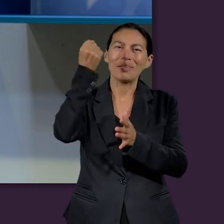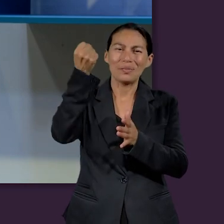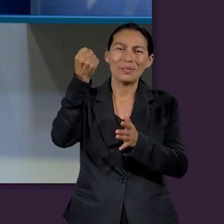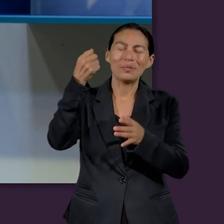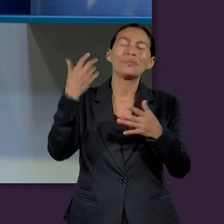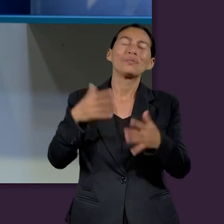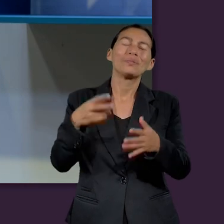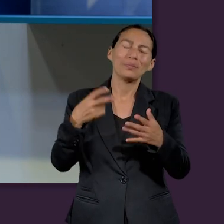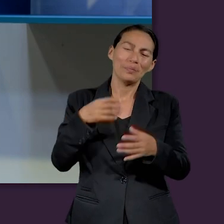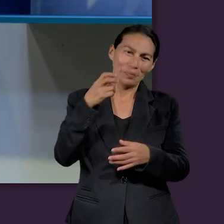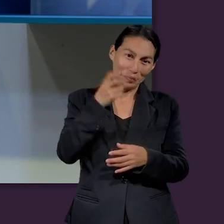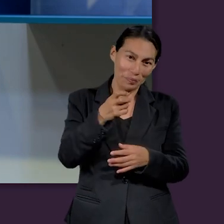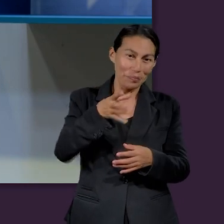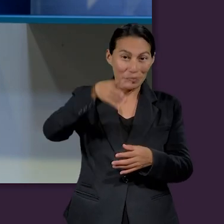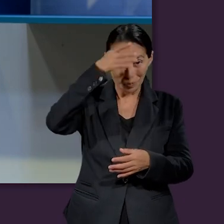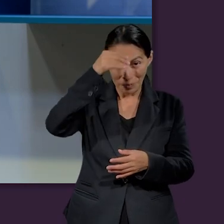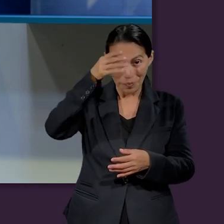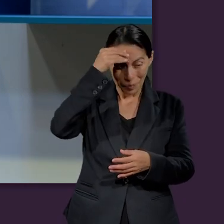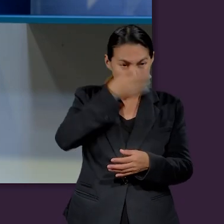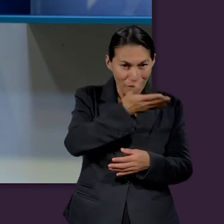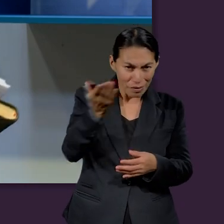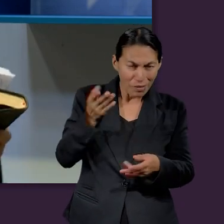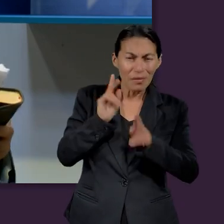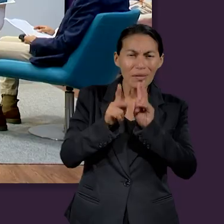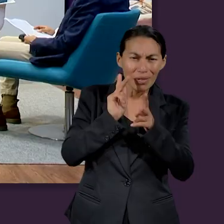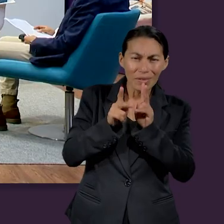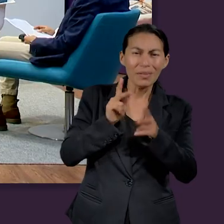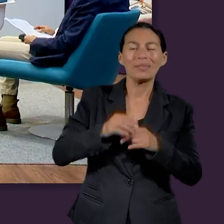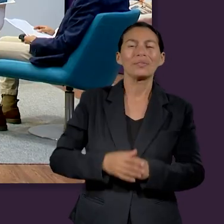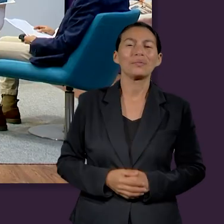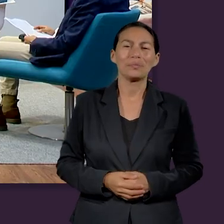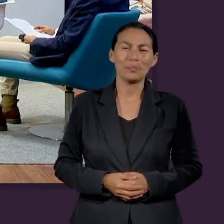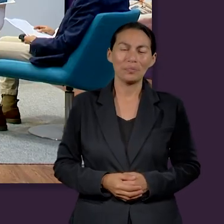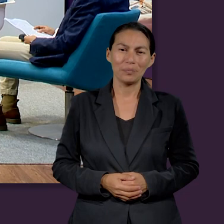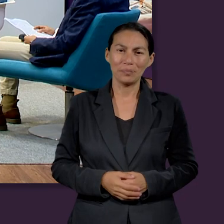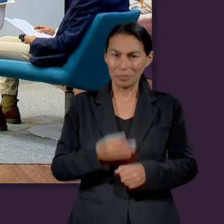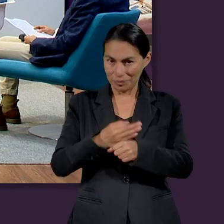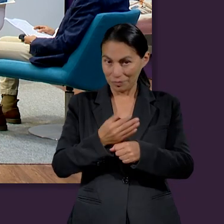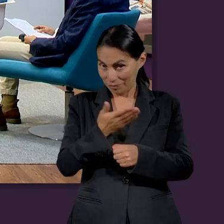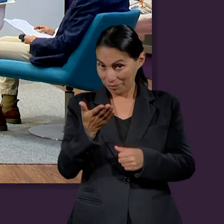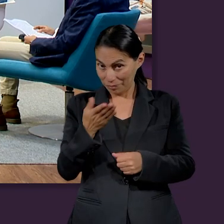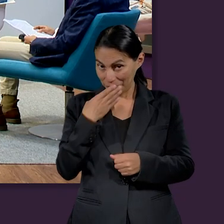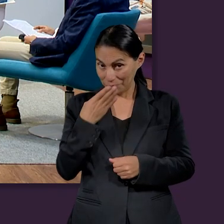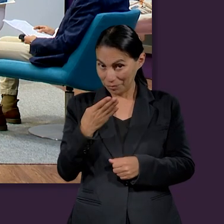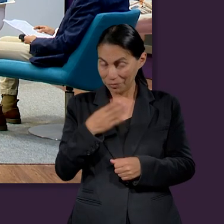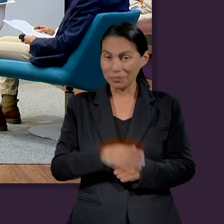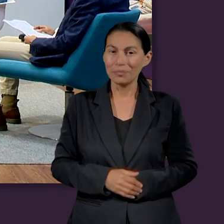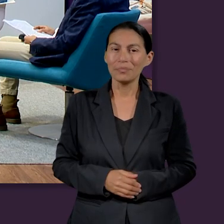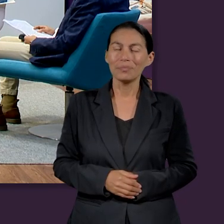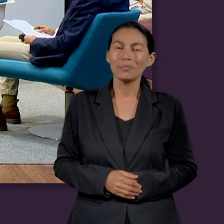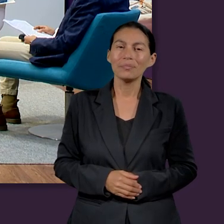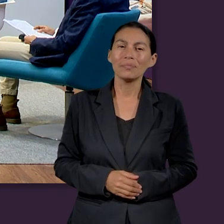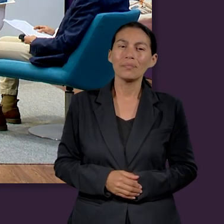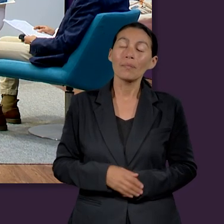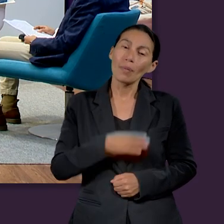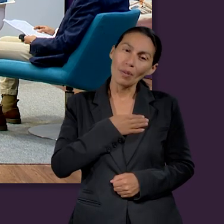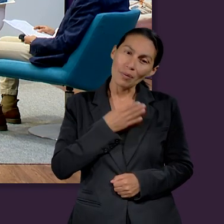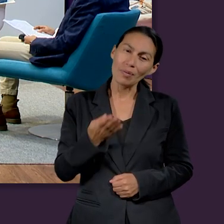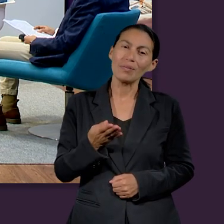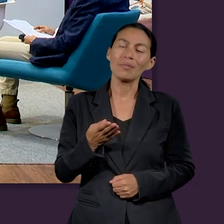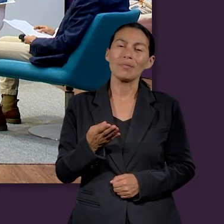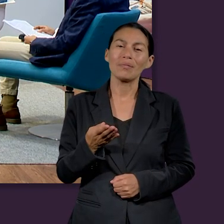para tener éxito. Y es allí donde vamos a conversar en este momento. ¿Les parece?